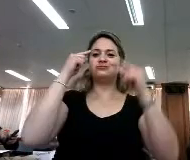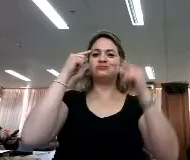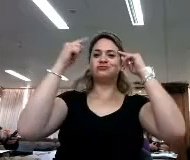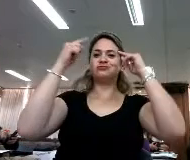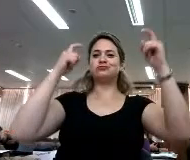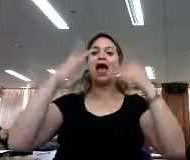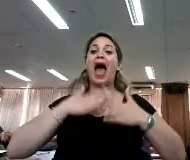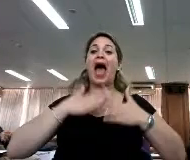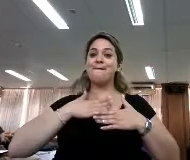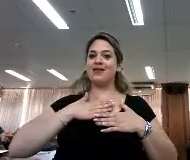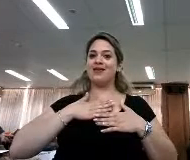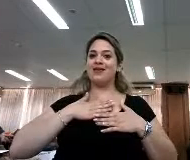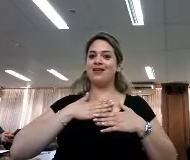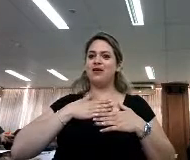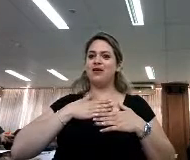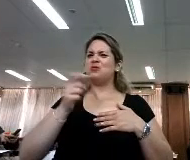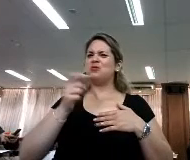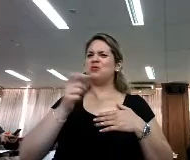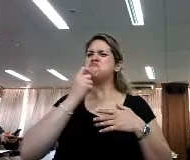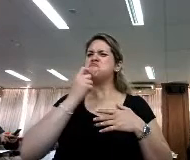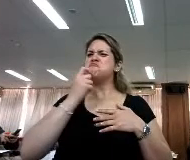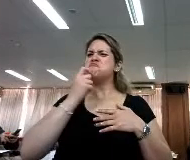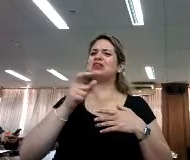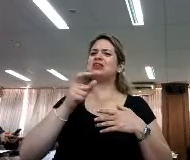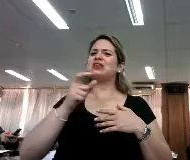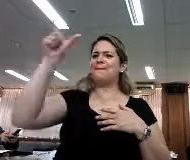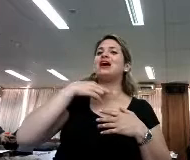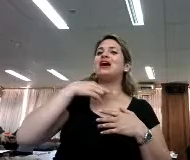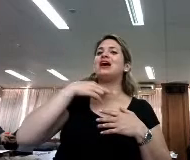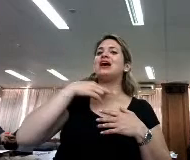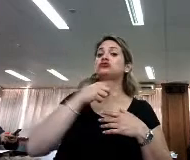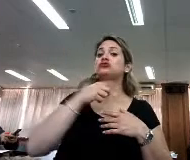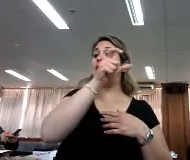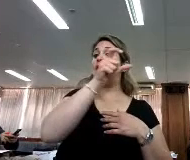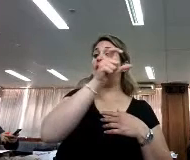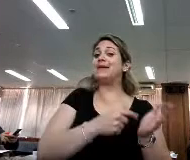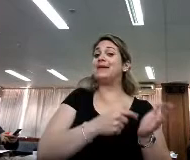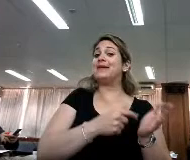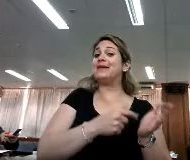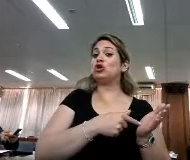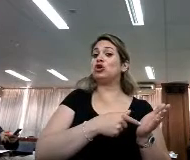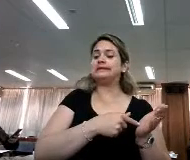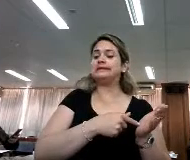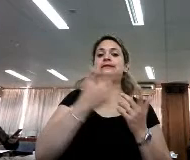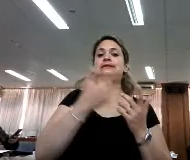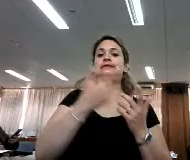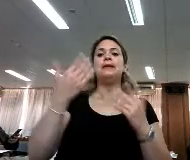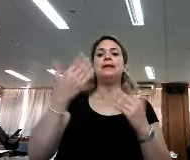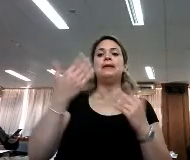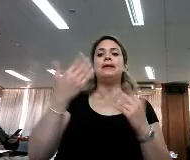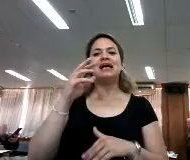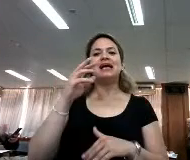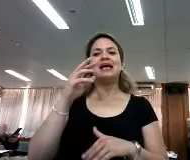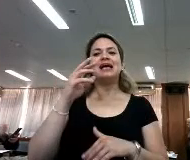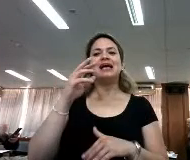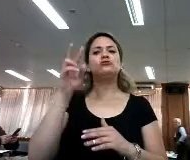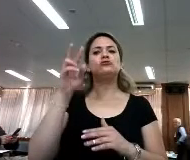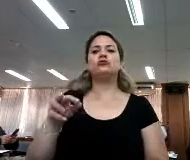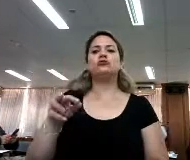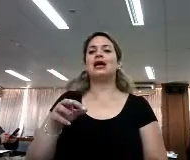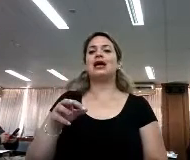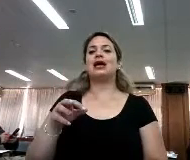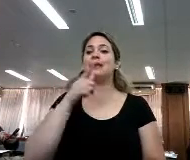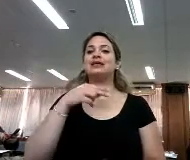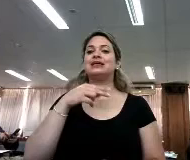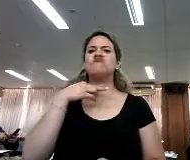que venga como una voz puesta a un personaje y mucho menos si es una lectura, digamos, robótica,